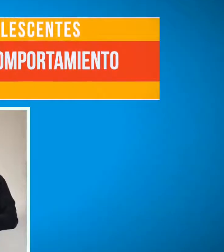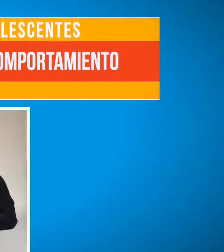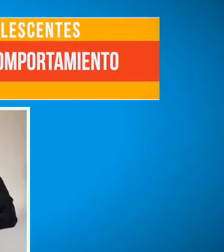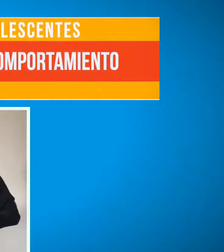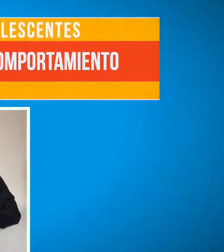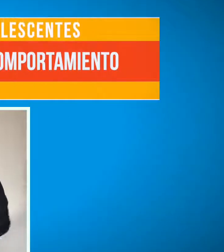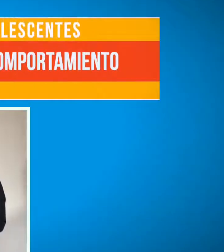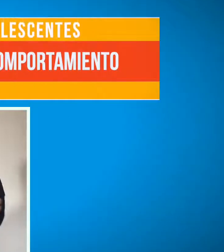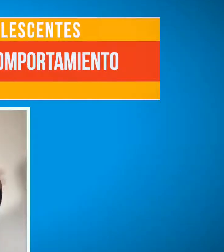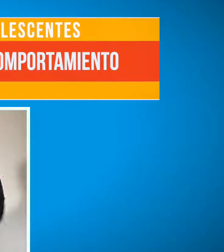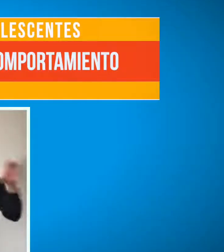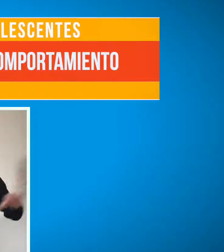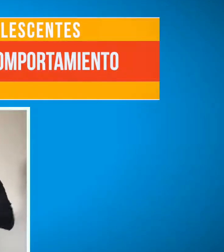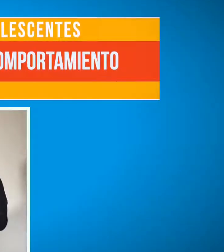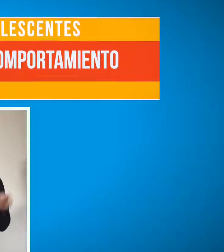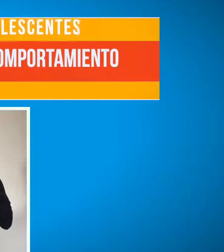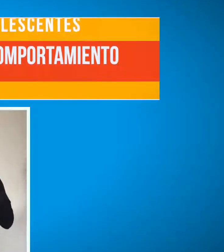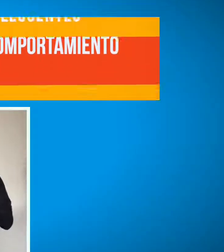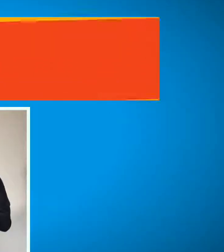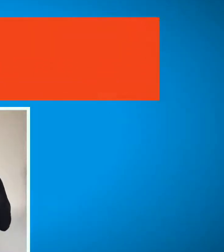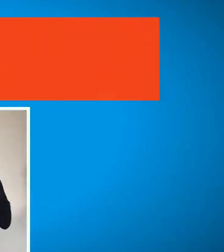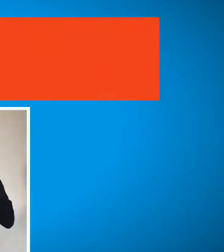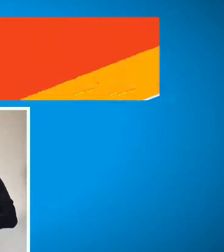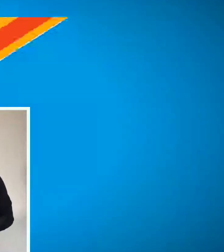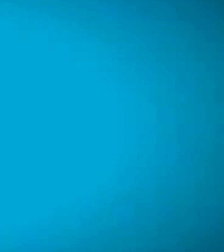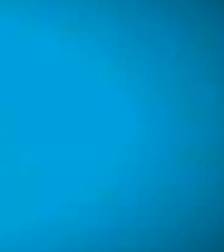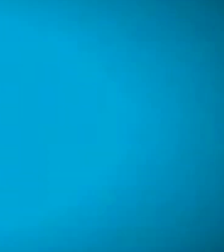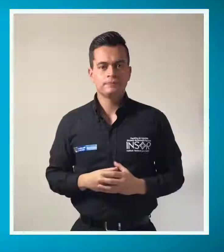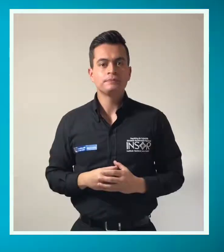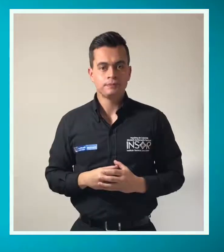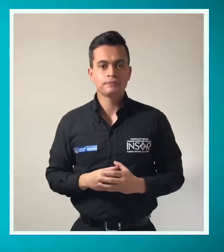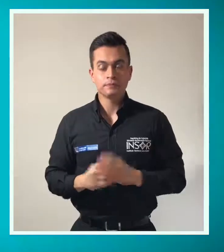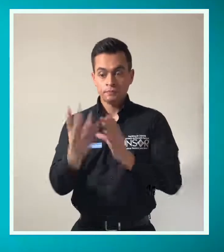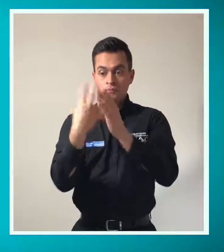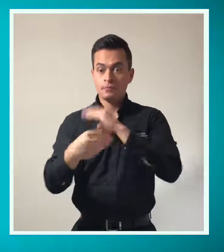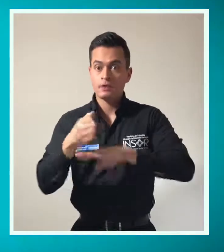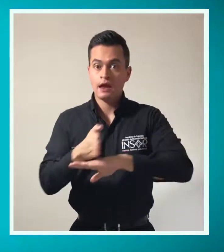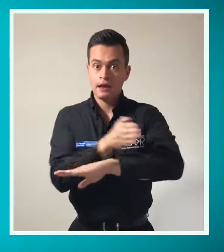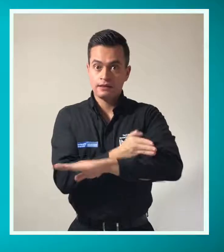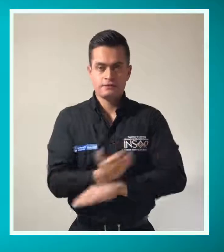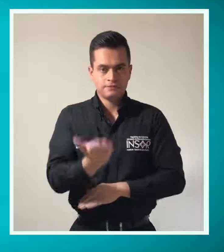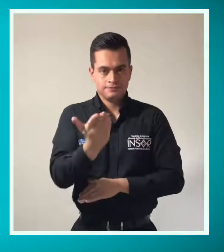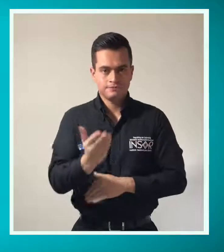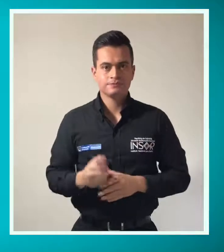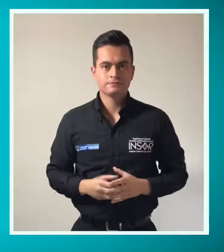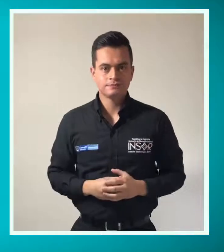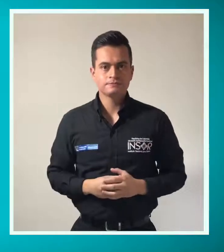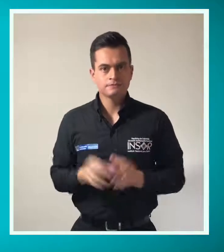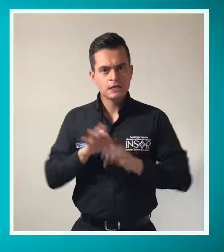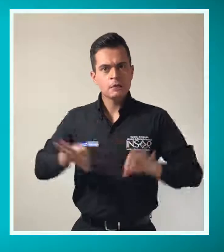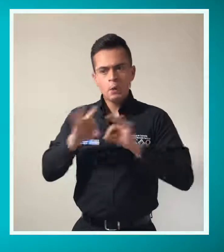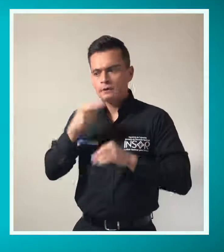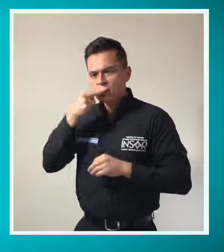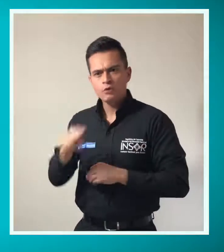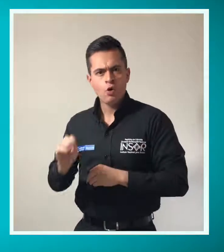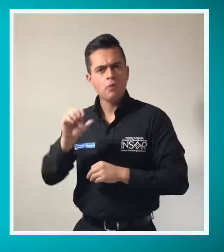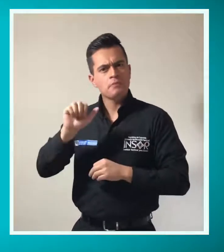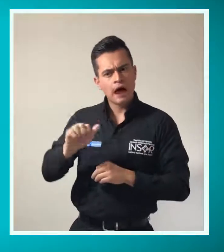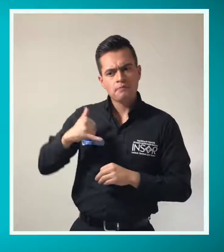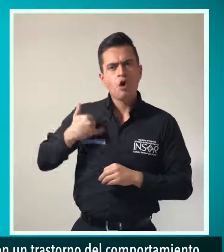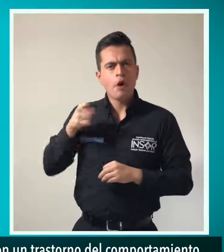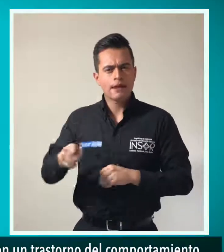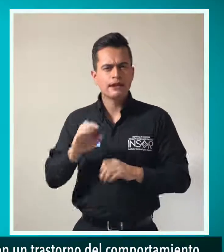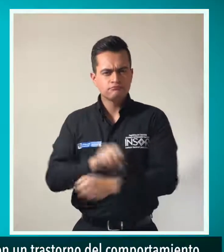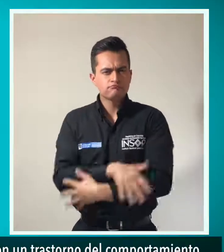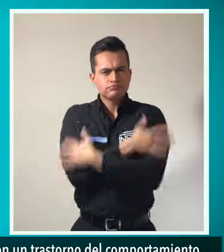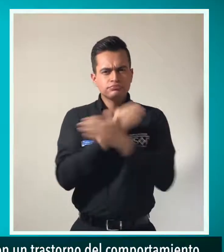Niños, niñas y adolescentes con trastornos del comportamiento. Antes de la salida. Converse con el